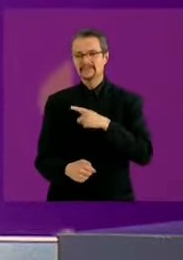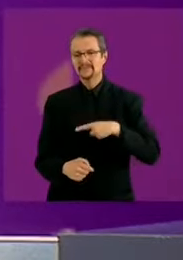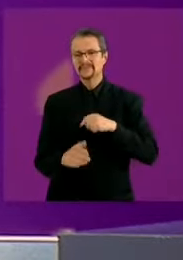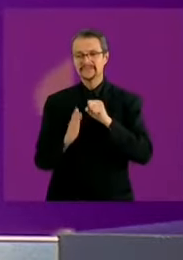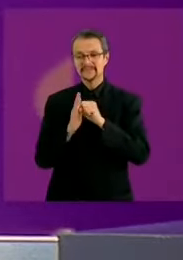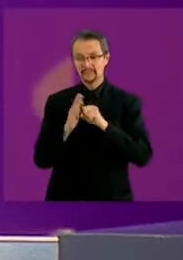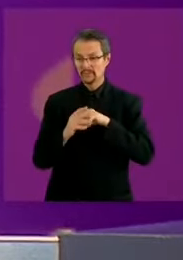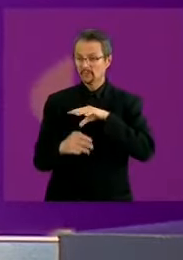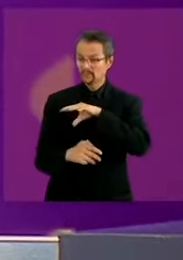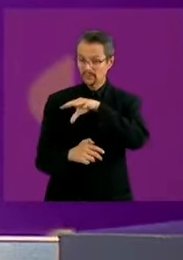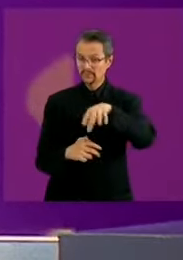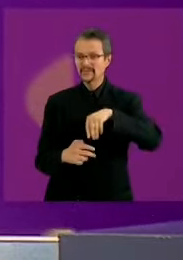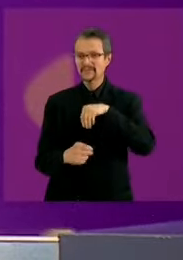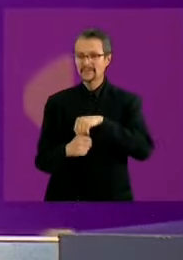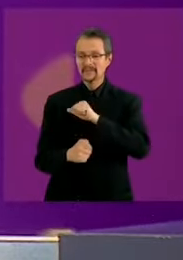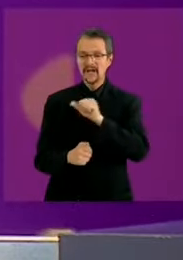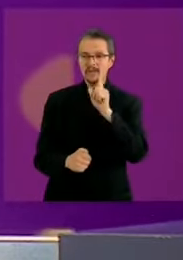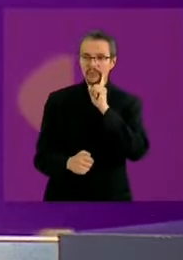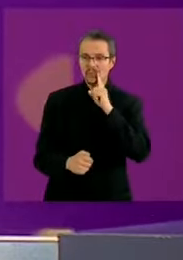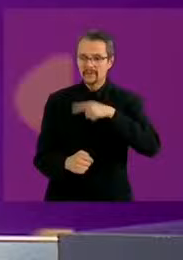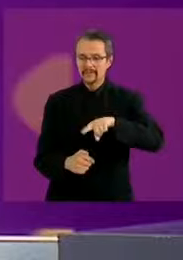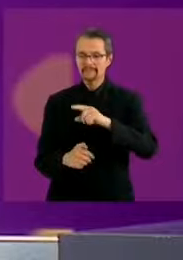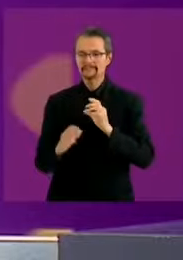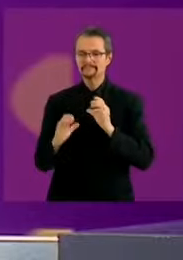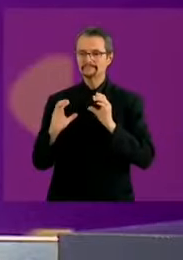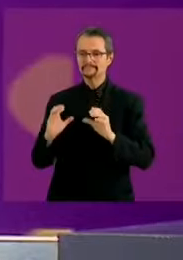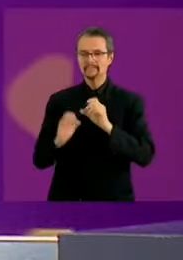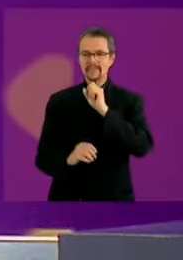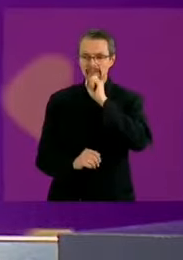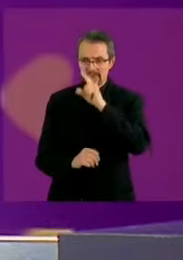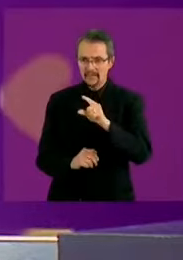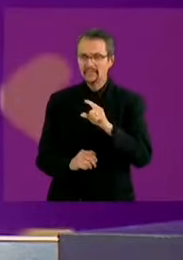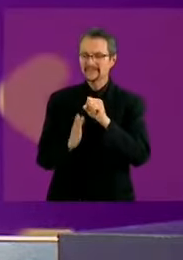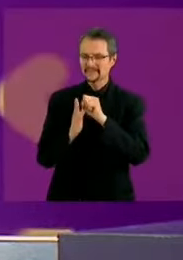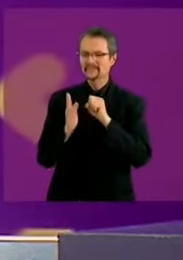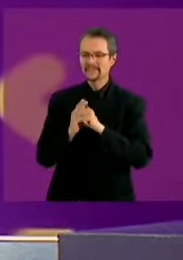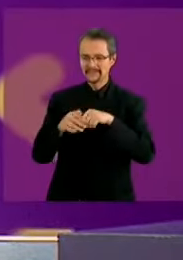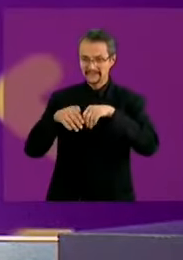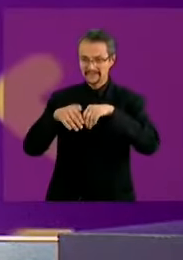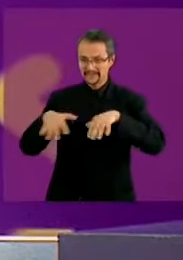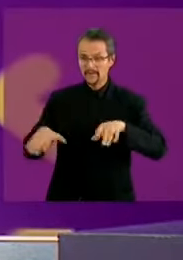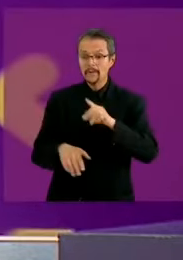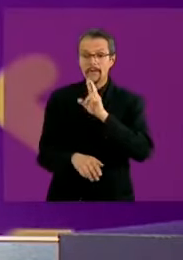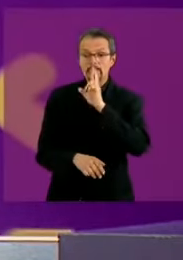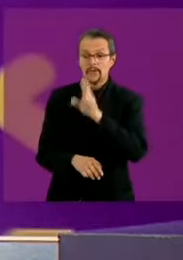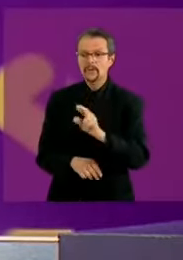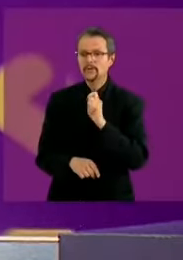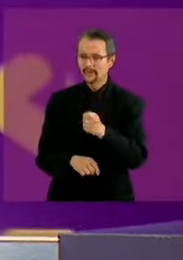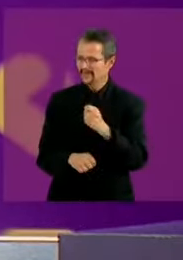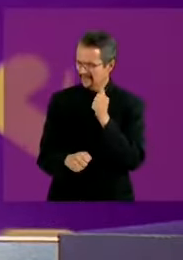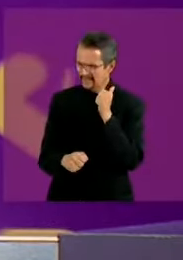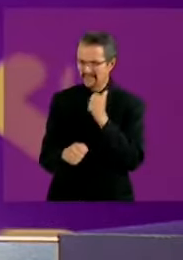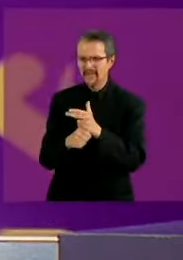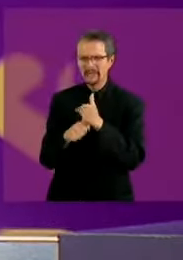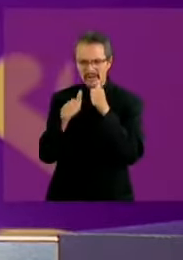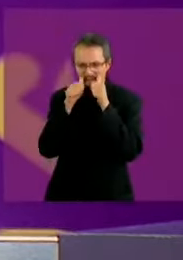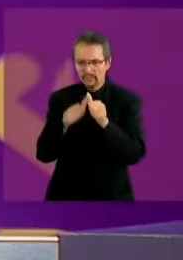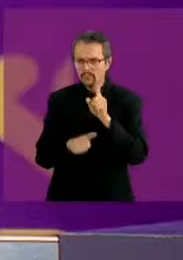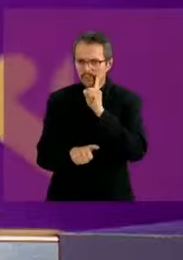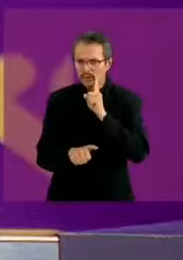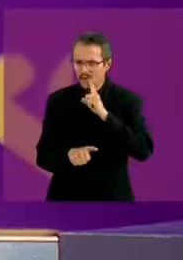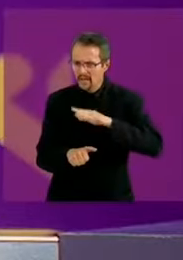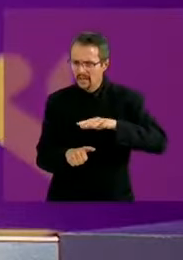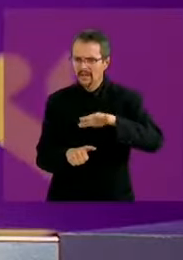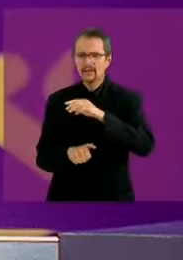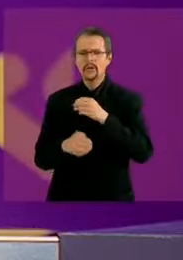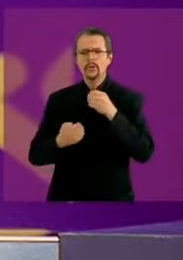tipo de incidentes. Sistemas de respuesta oportuna, de respuesta temprana a los casos que se juzgue con perspectiva de género